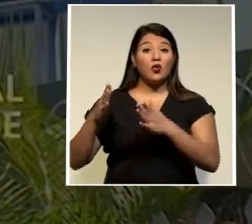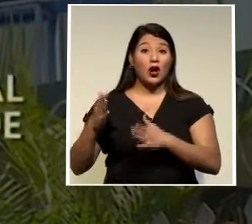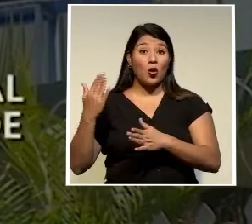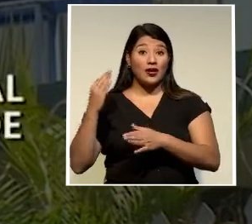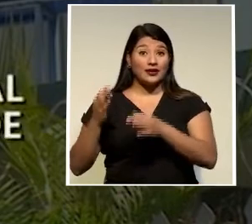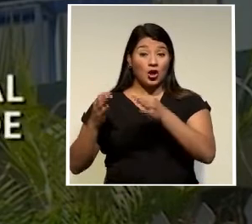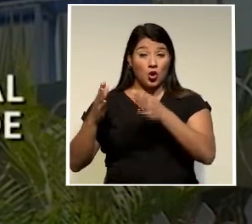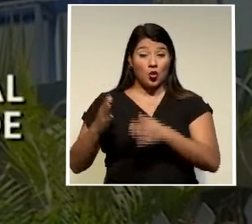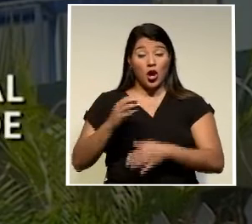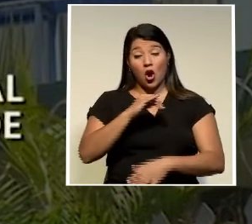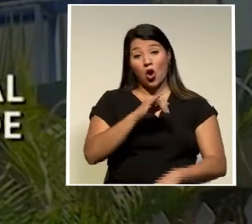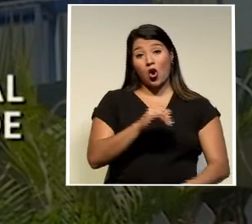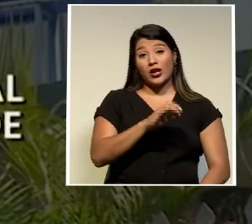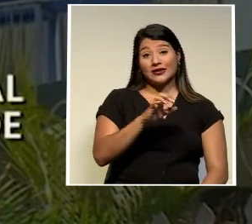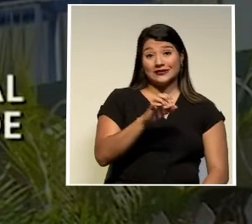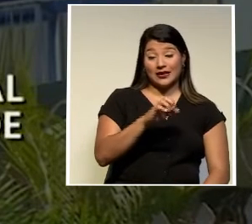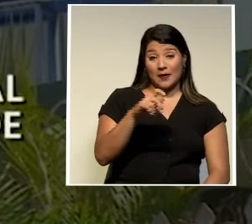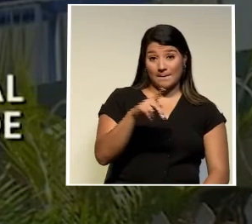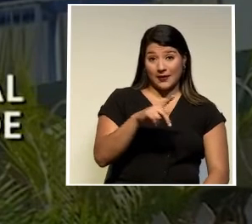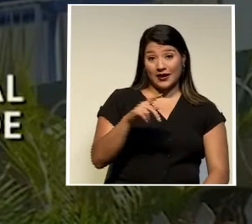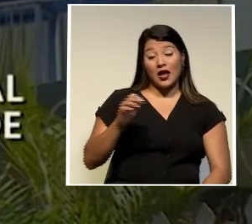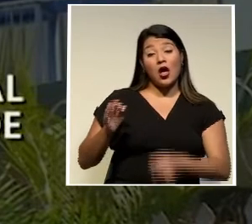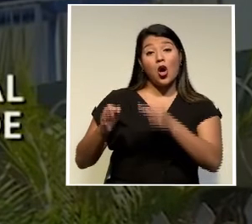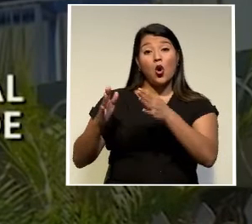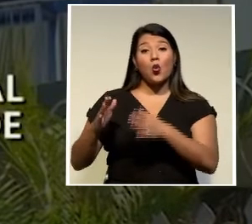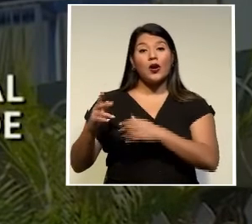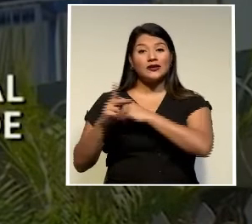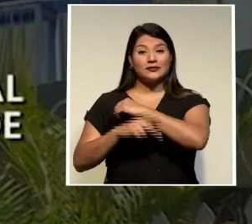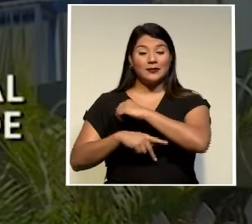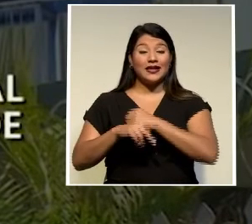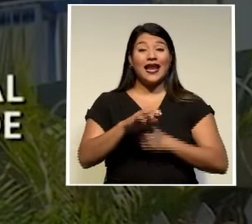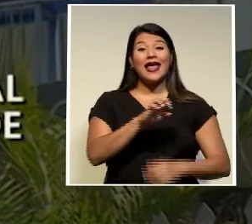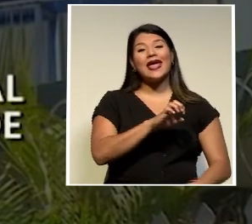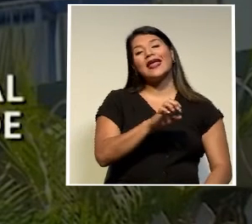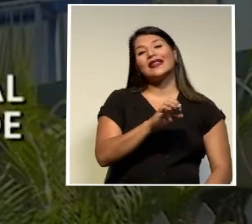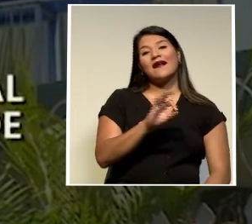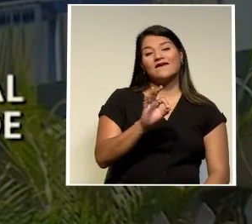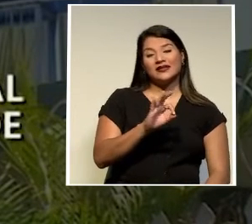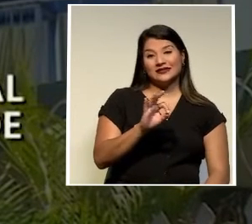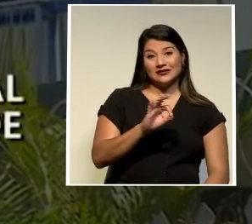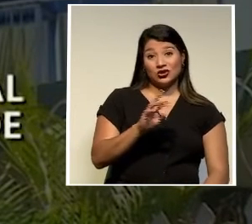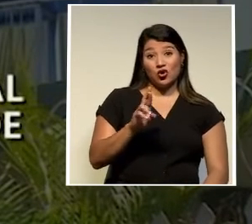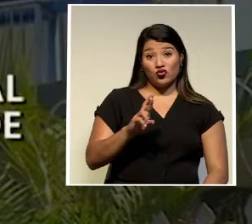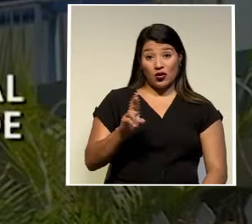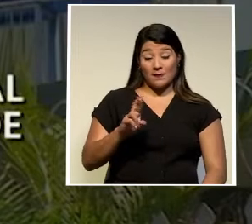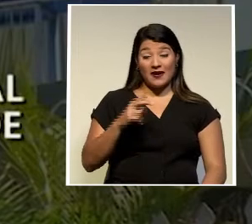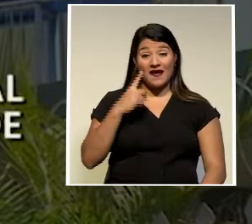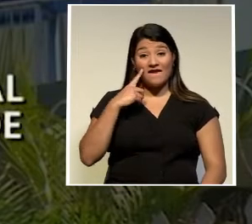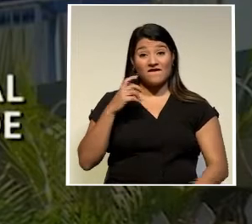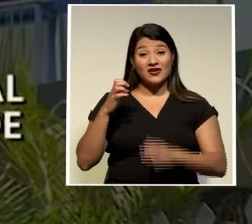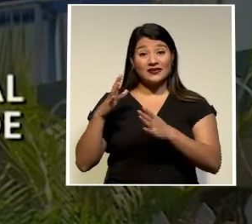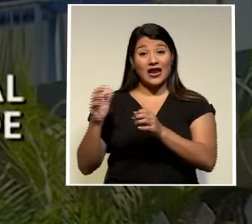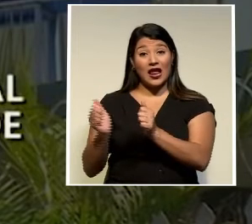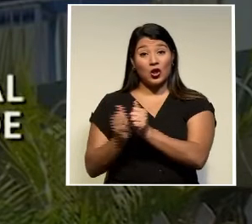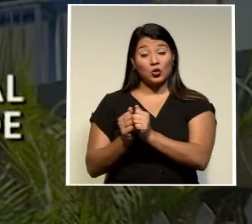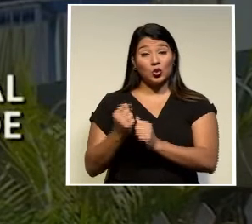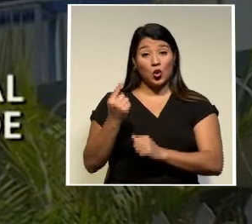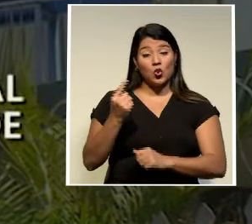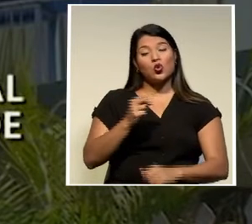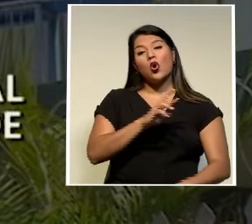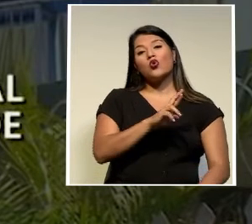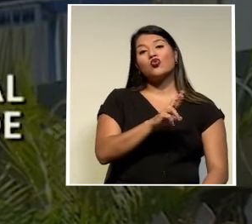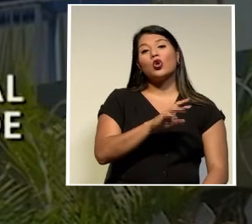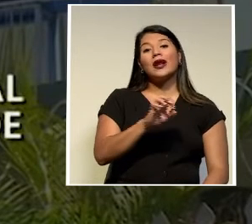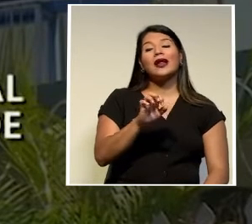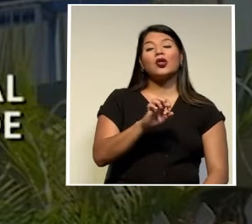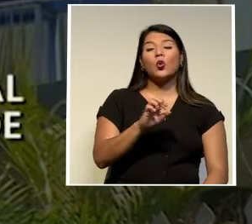juez Jorge Esteban Pérez Sedeño juez penal Edgar Francisco Ramírez Villalobos fiscal adjunto uno Ronald